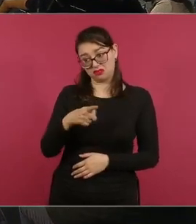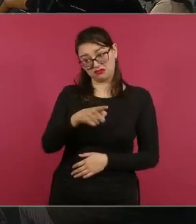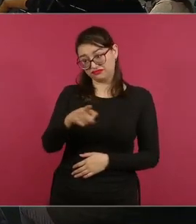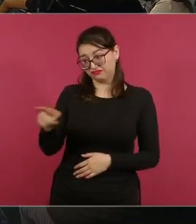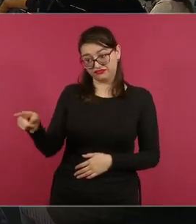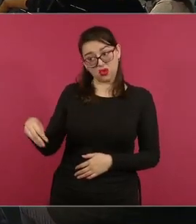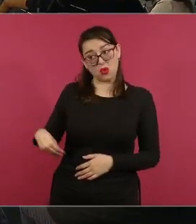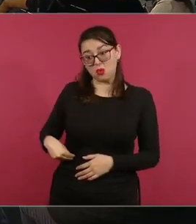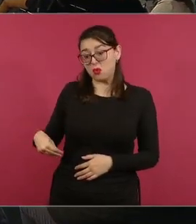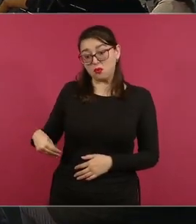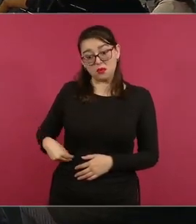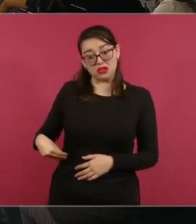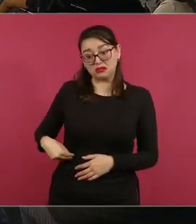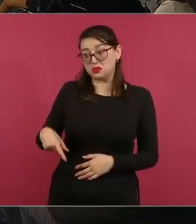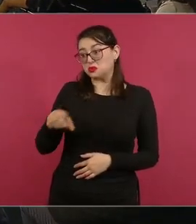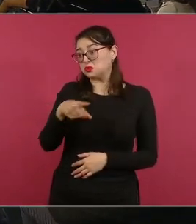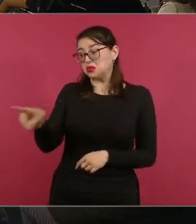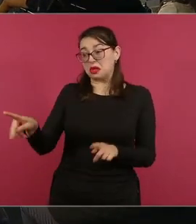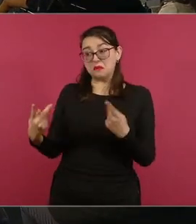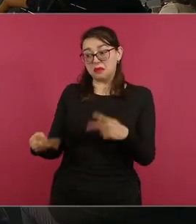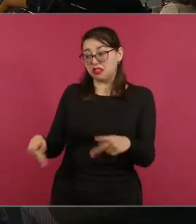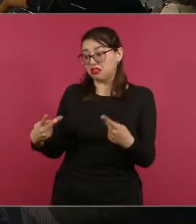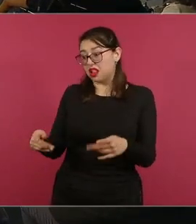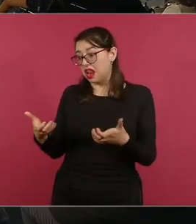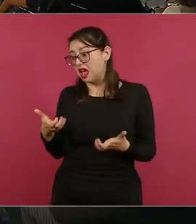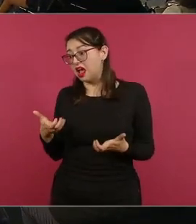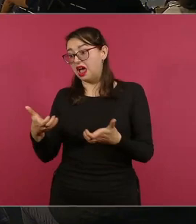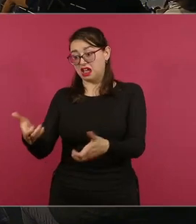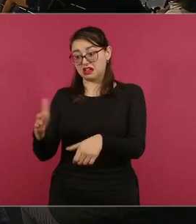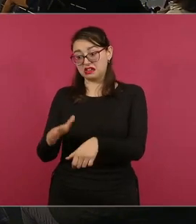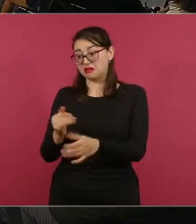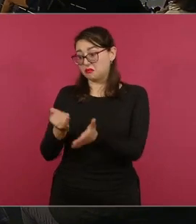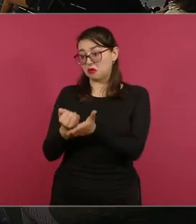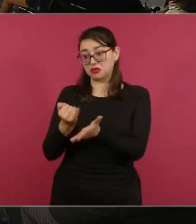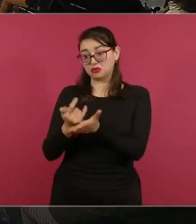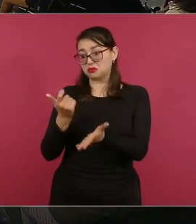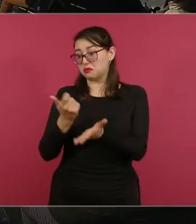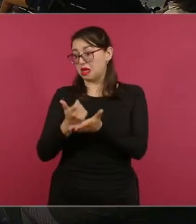no pagaban los impuestos y ese era el problema que tenía México,